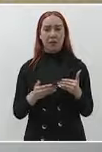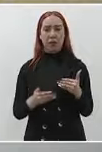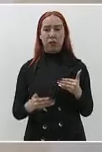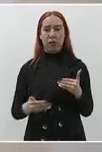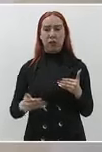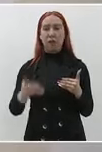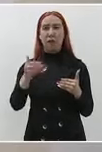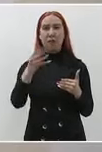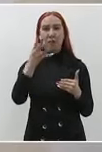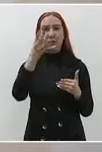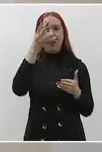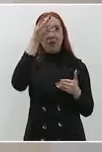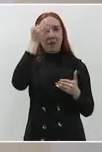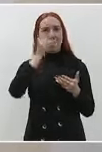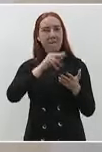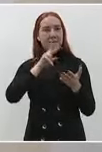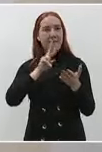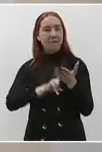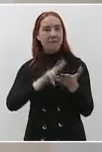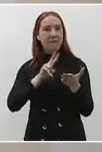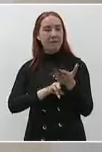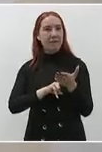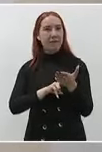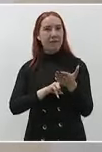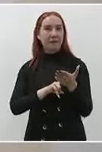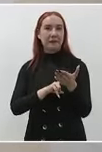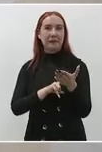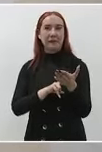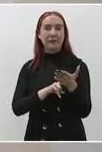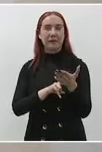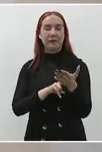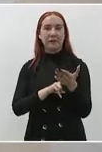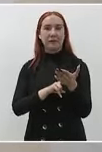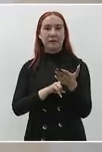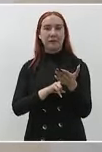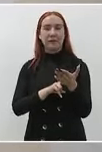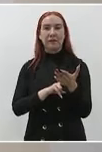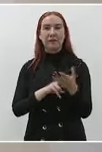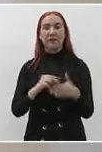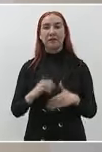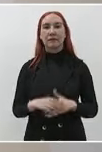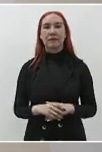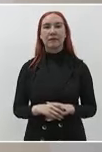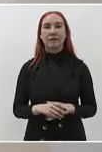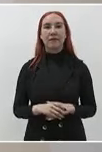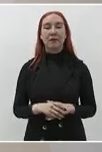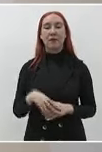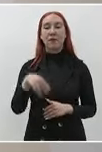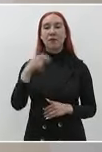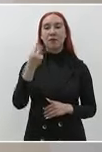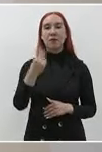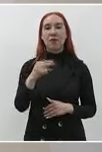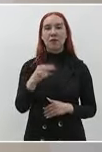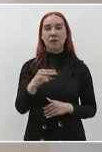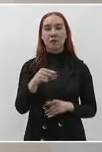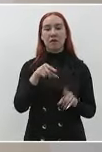valor y de principios Juan Sarabia